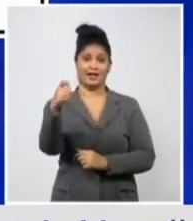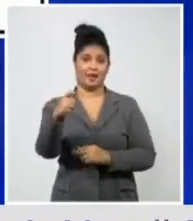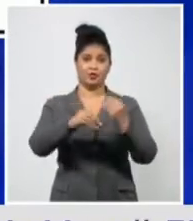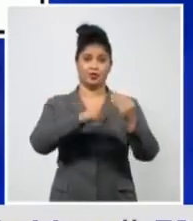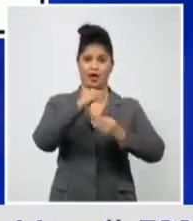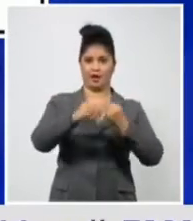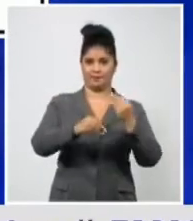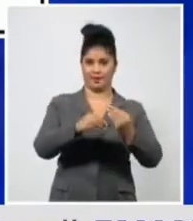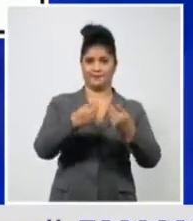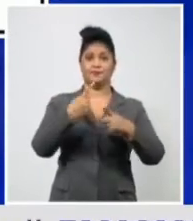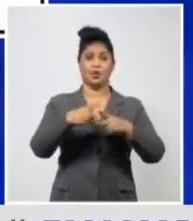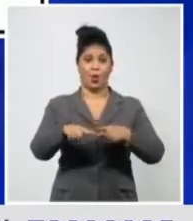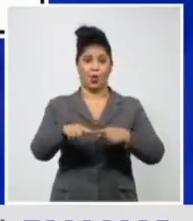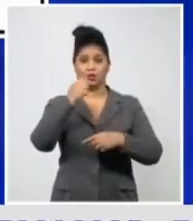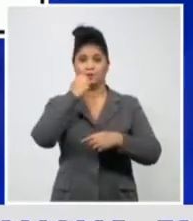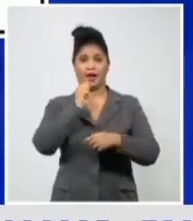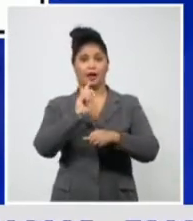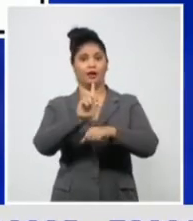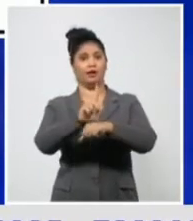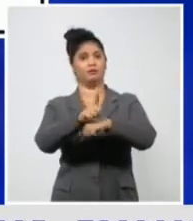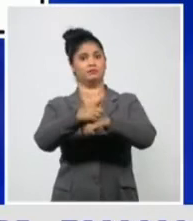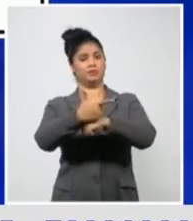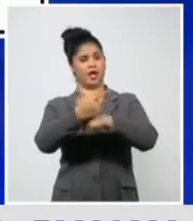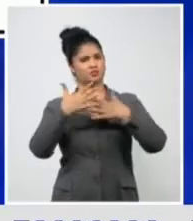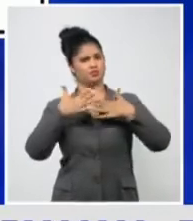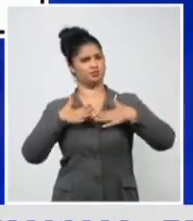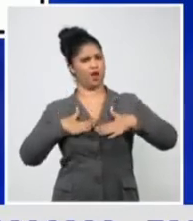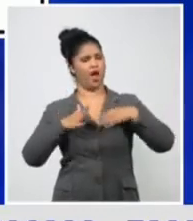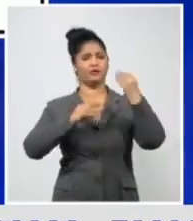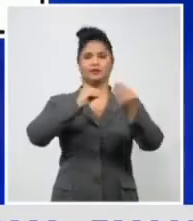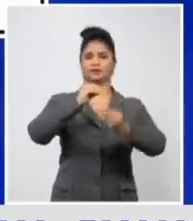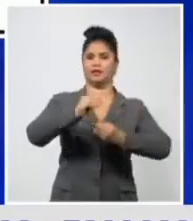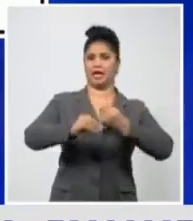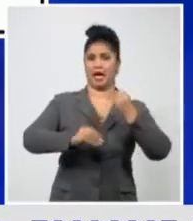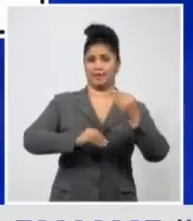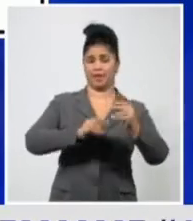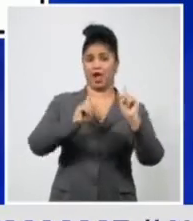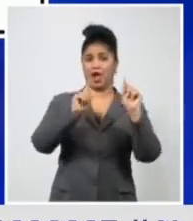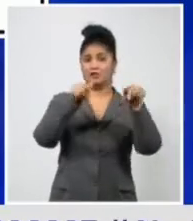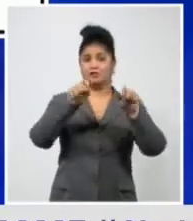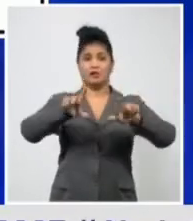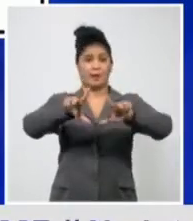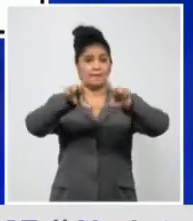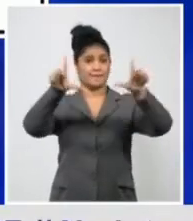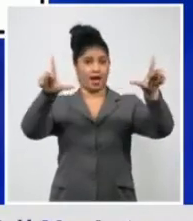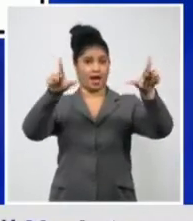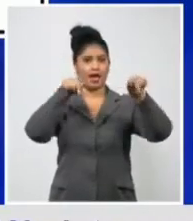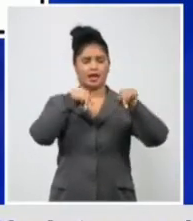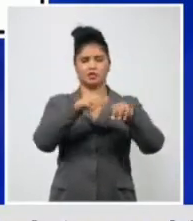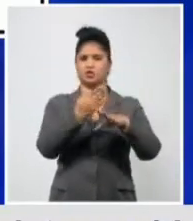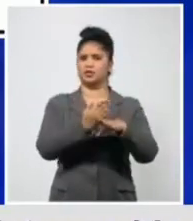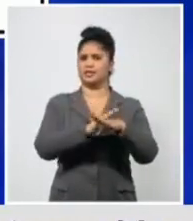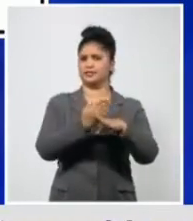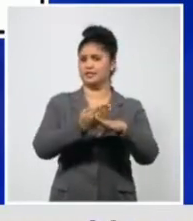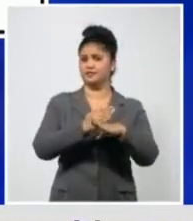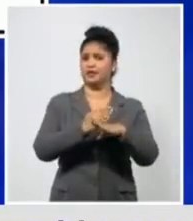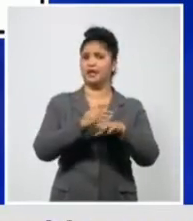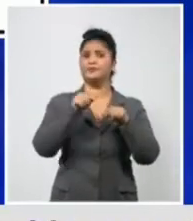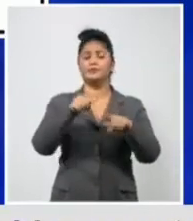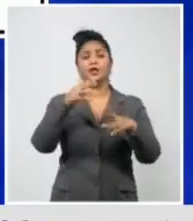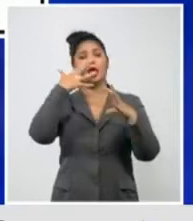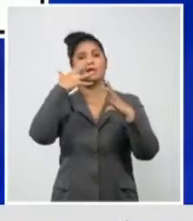y el SARS-CoV-2 no es menos. Y esta gráfica que se ve ahí, no quisimos dejarla de poner porque es muy